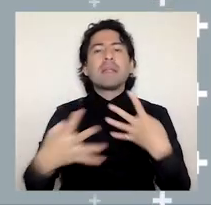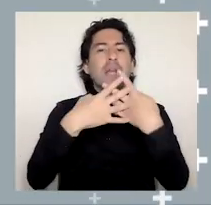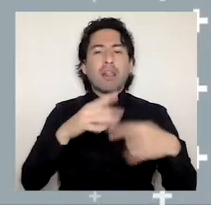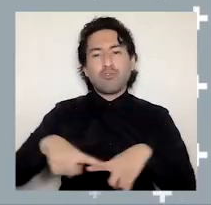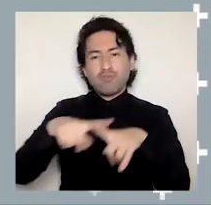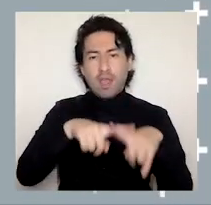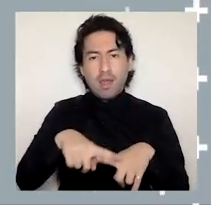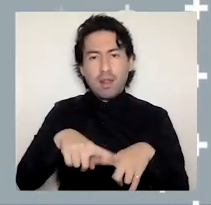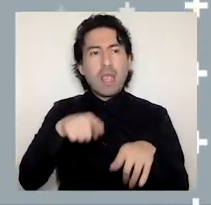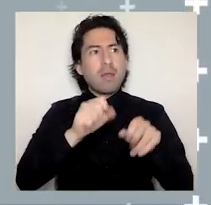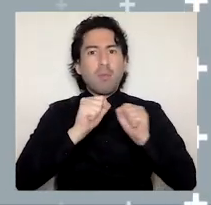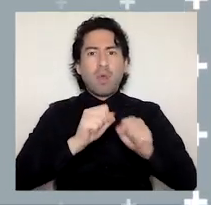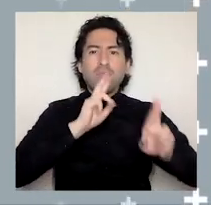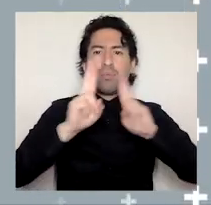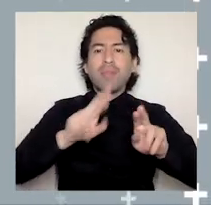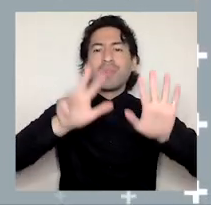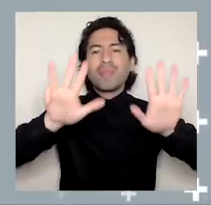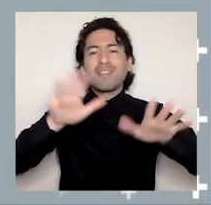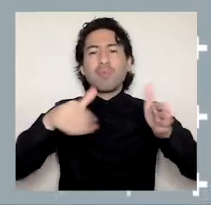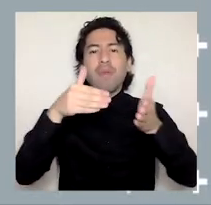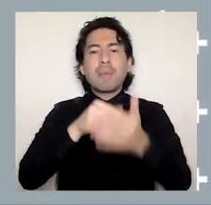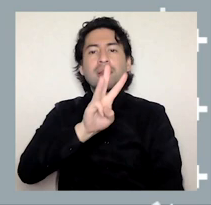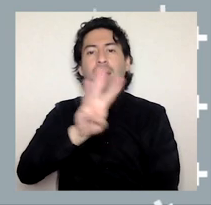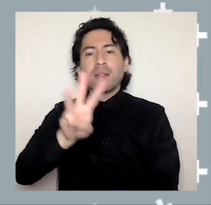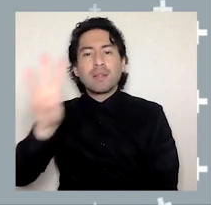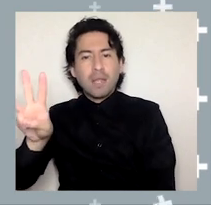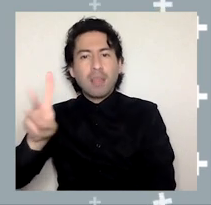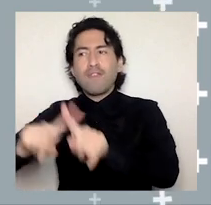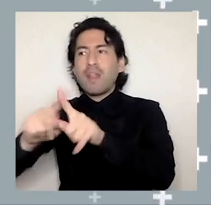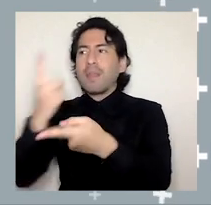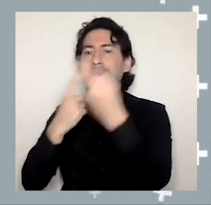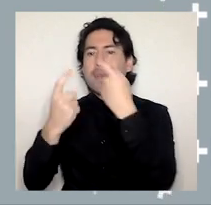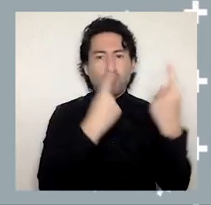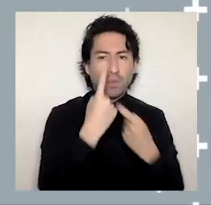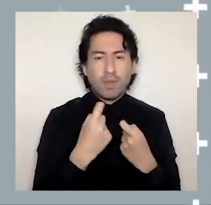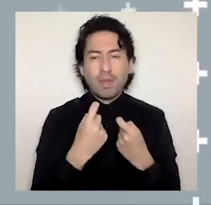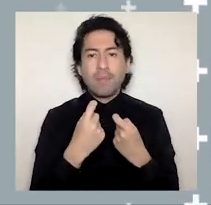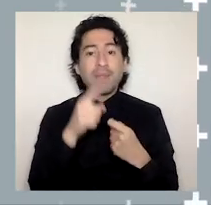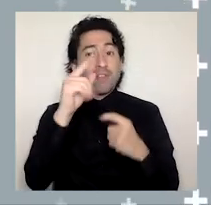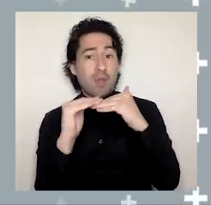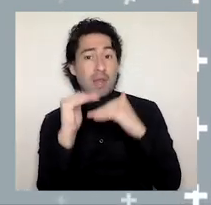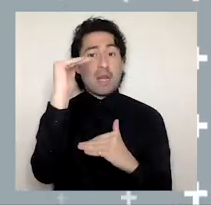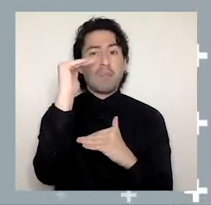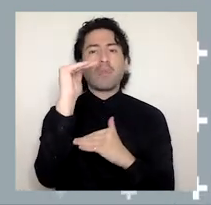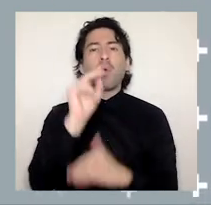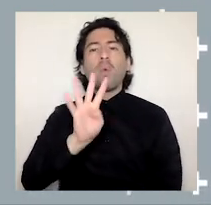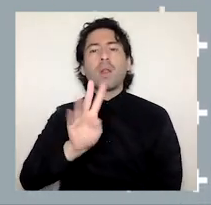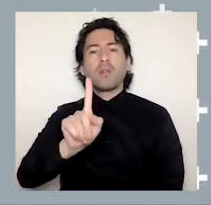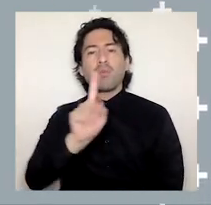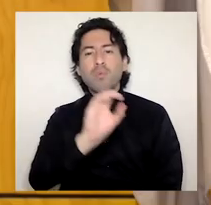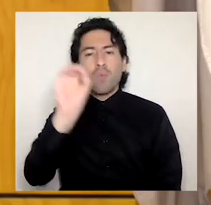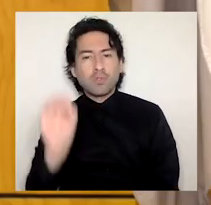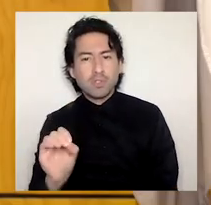.333 requerimientos, con un incremento del 41% respecto de las atenciones